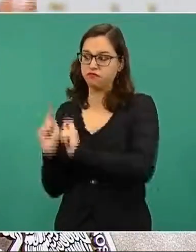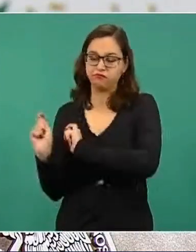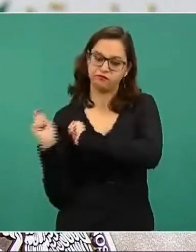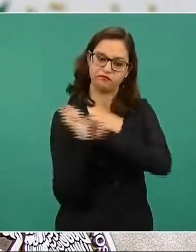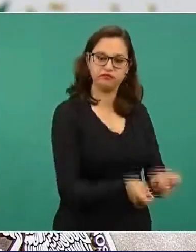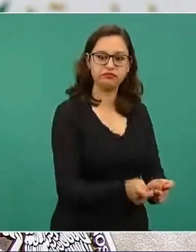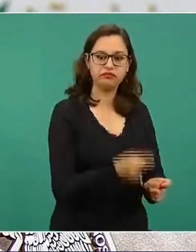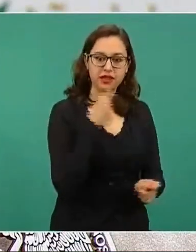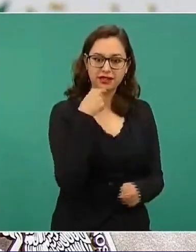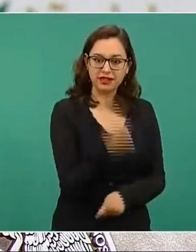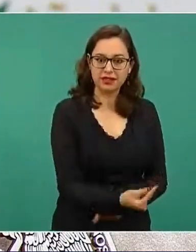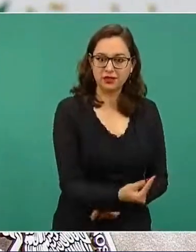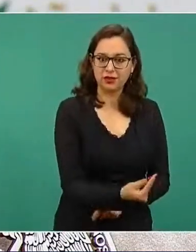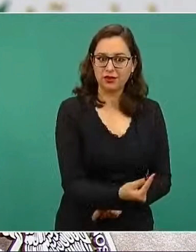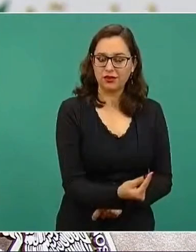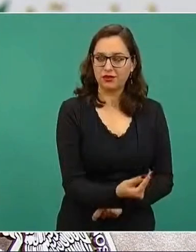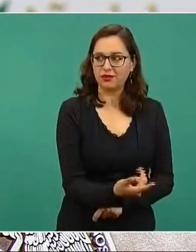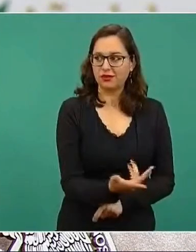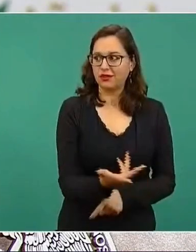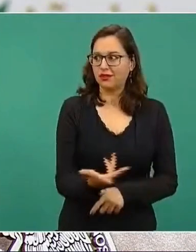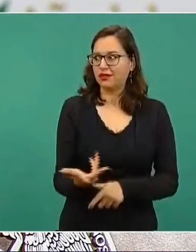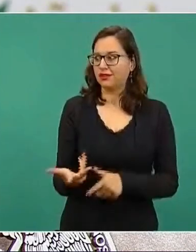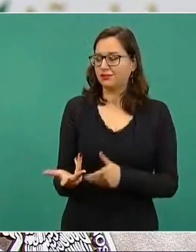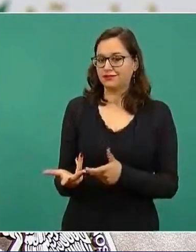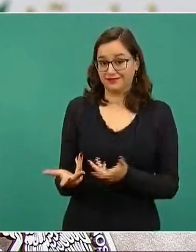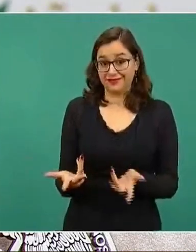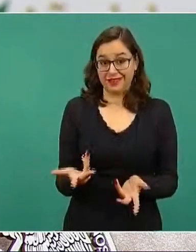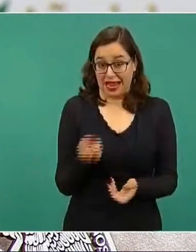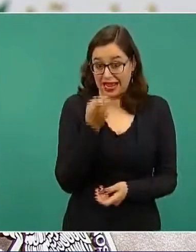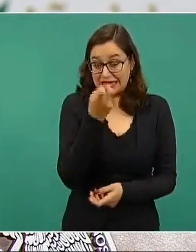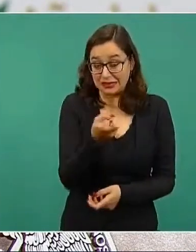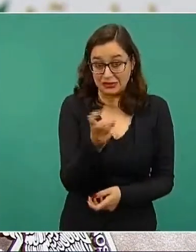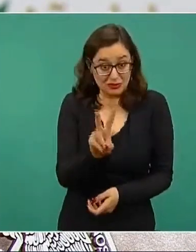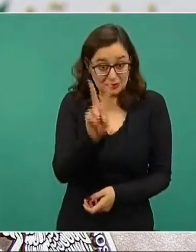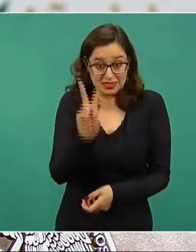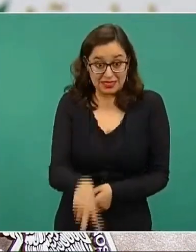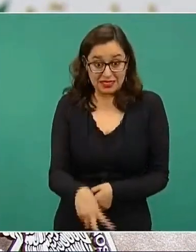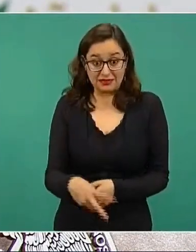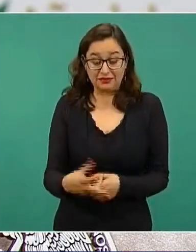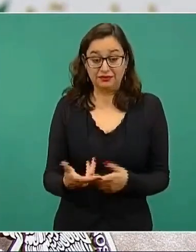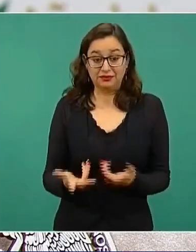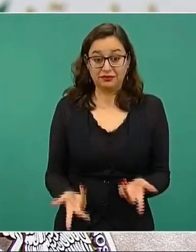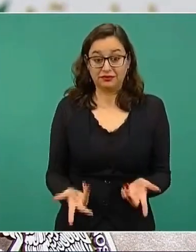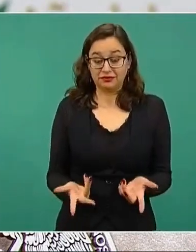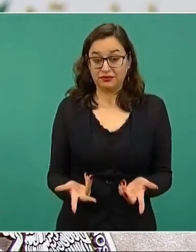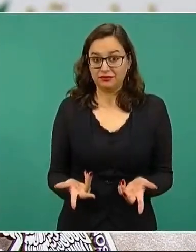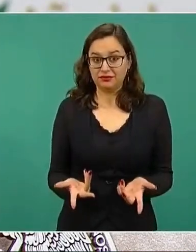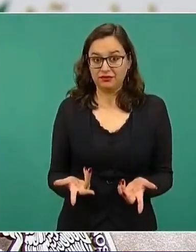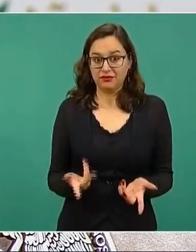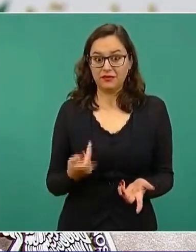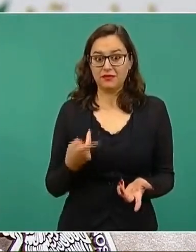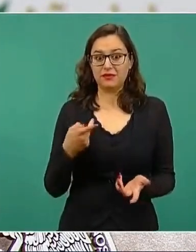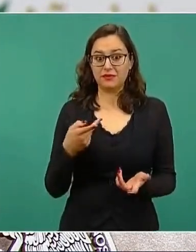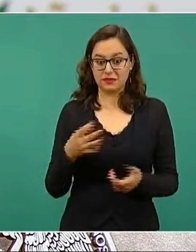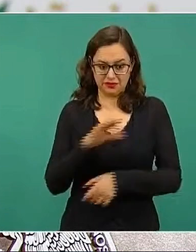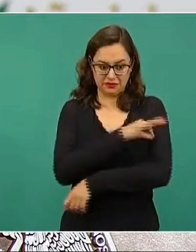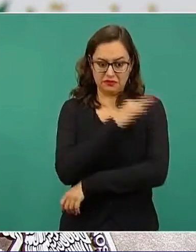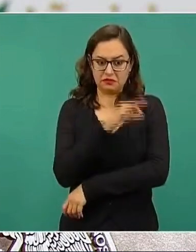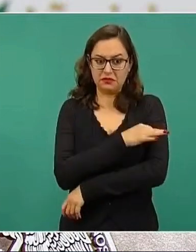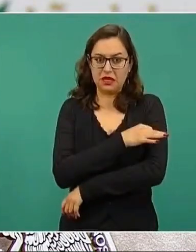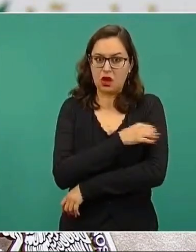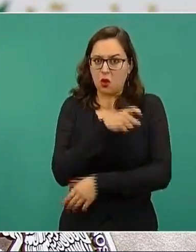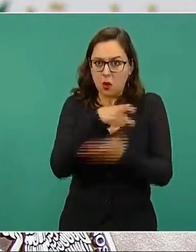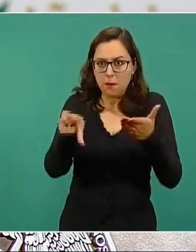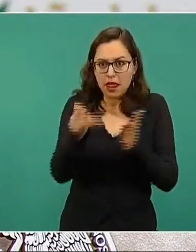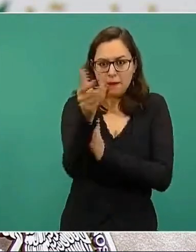eso, pero esa fue la desinformación que siguió a estas declaraciones esta semana. Las vacunas están garantizadas.